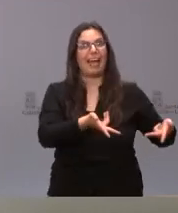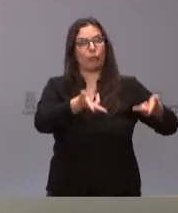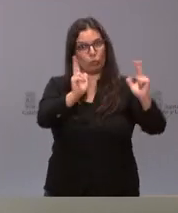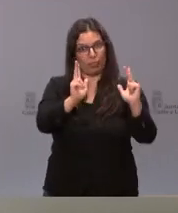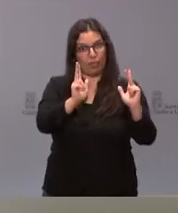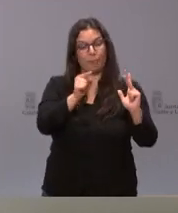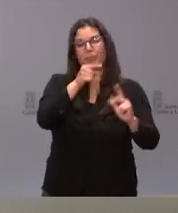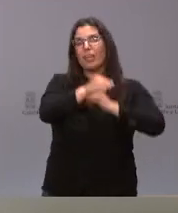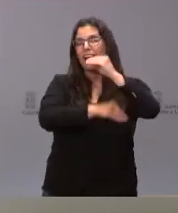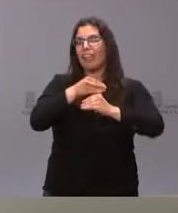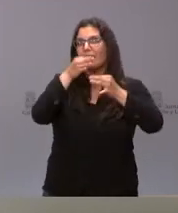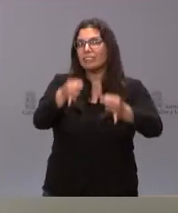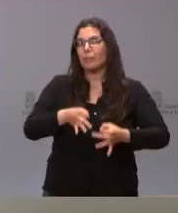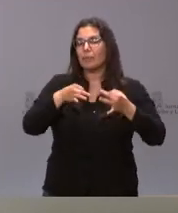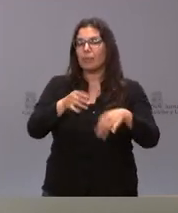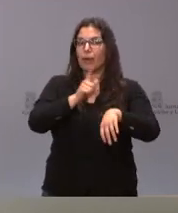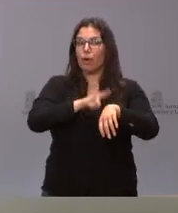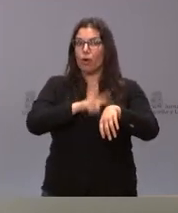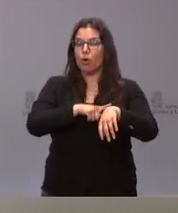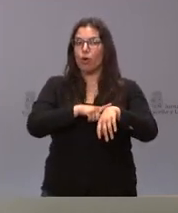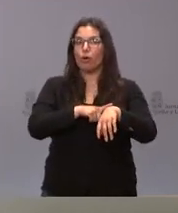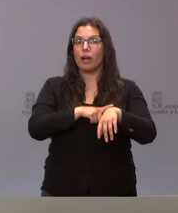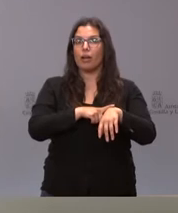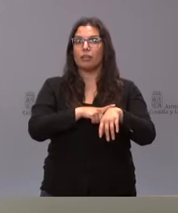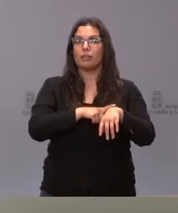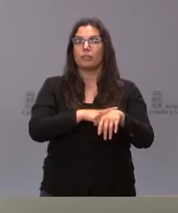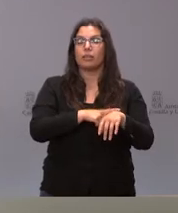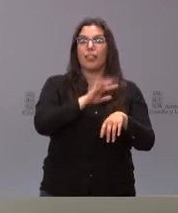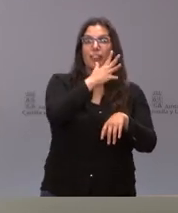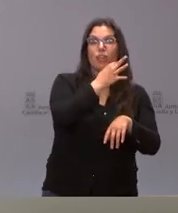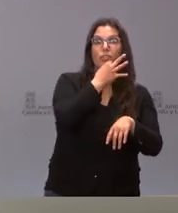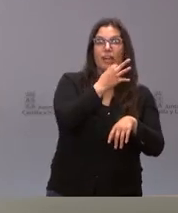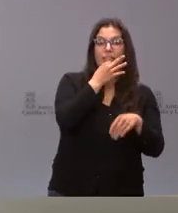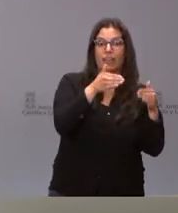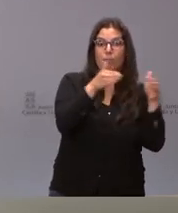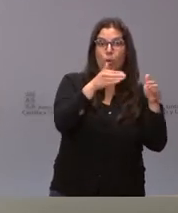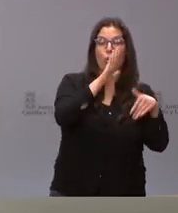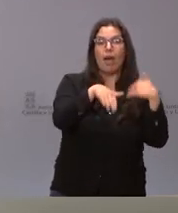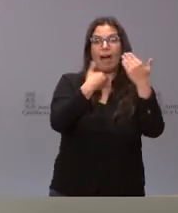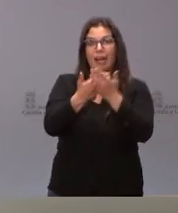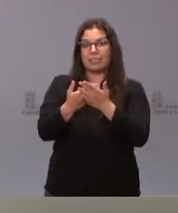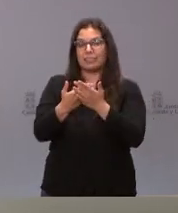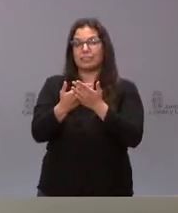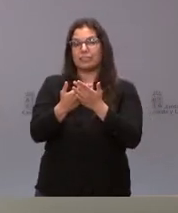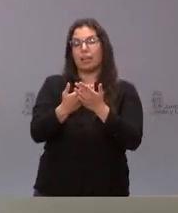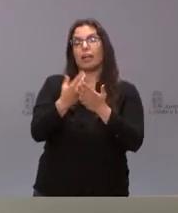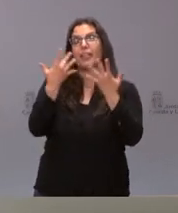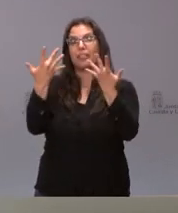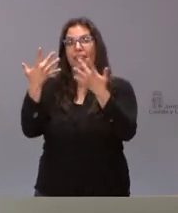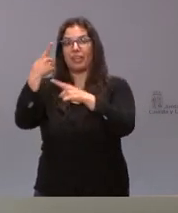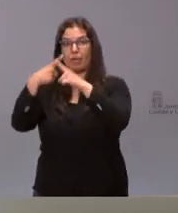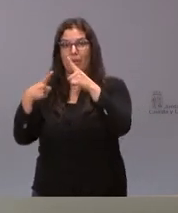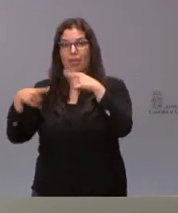desarrollarán siempre en la franja de horario comprendido entre las 17 horas de apertura de inicio y las 22.30 de